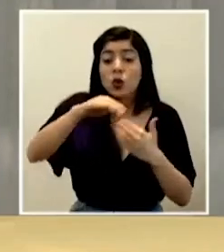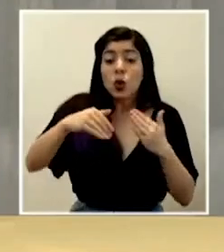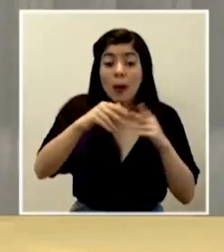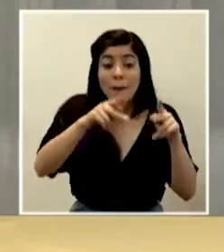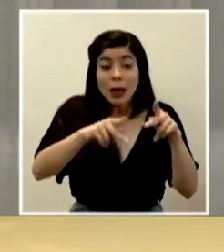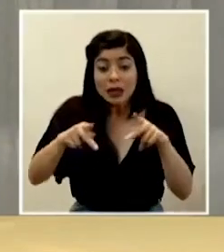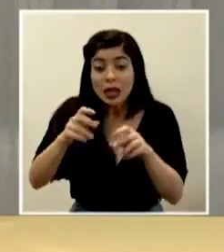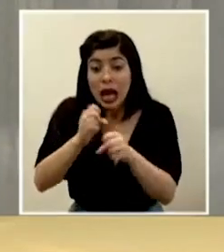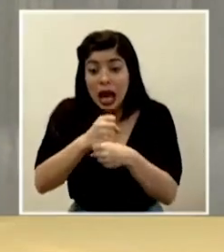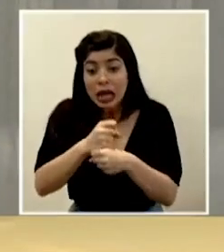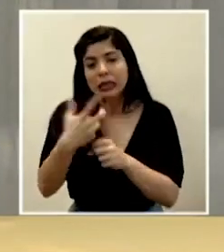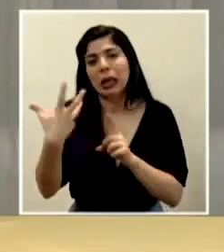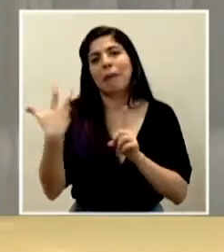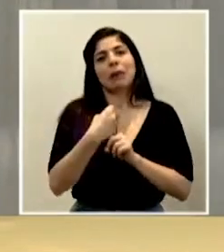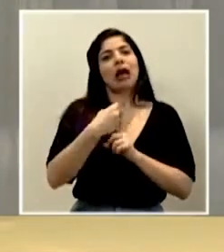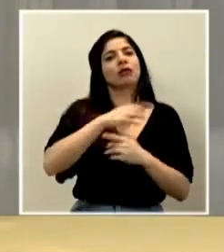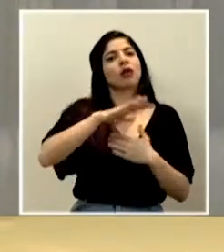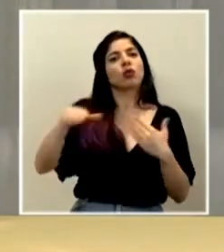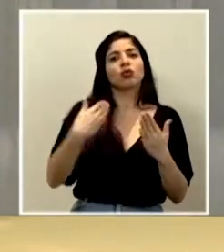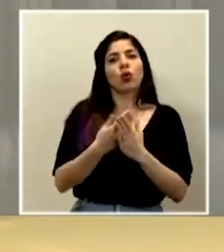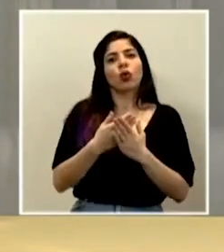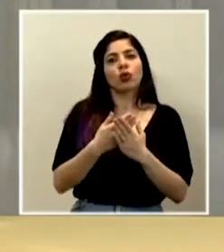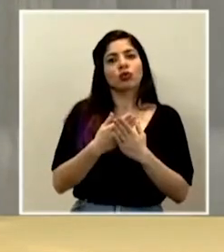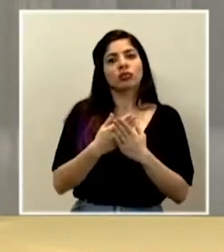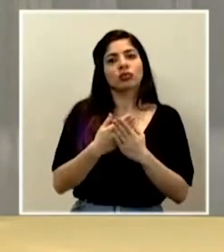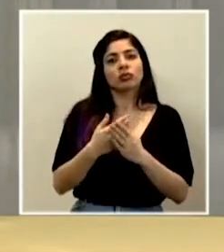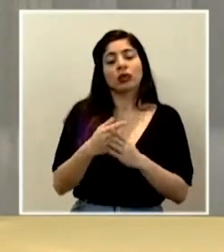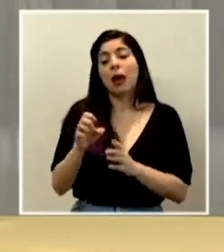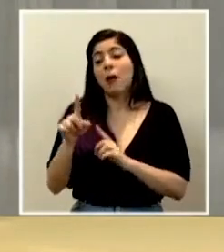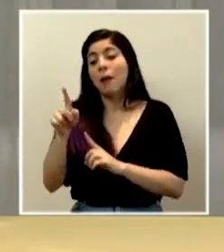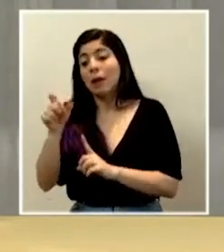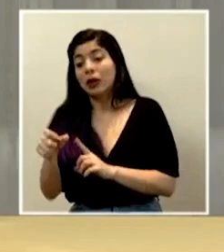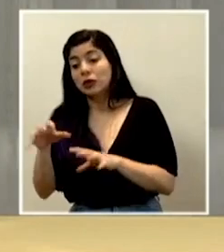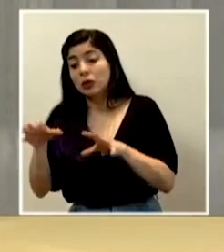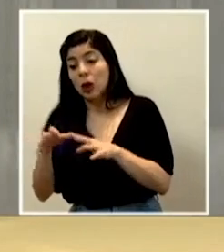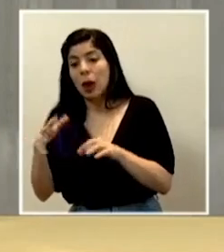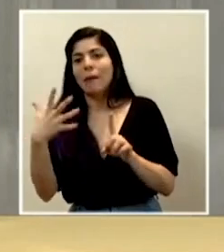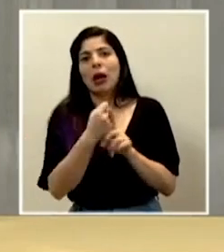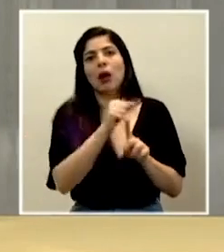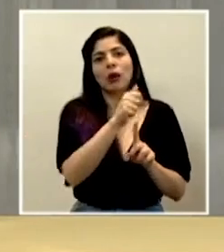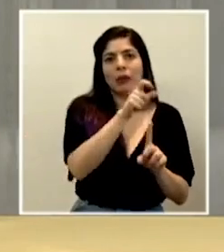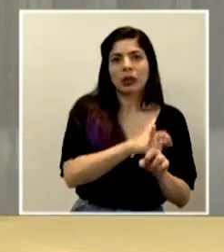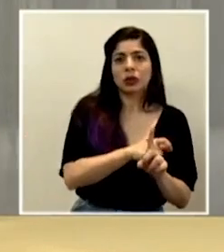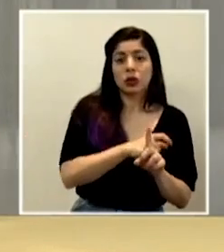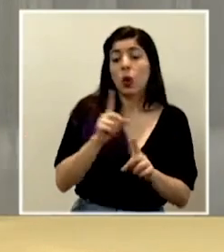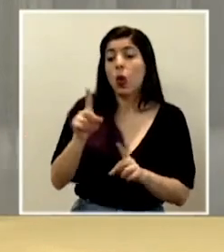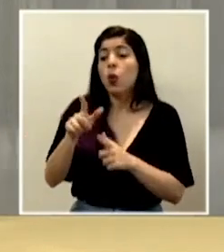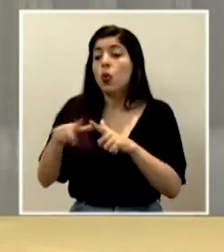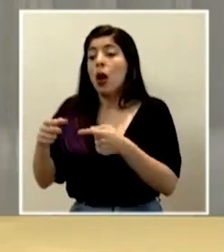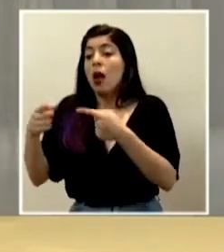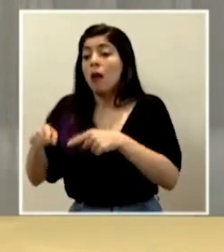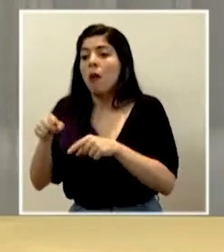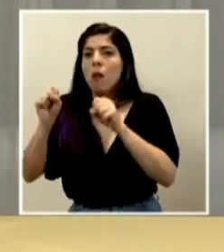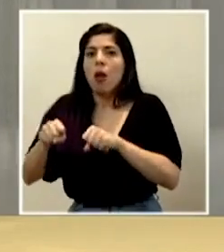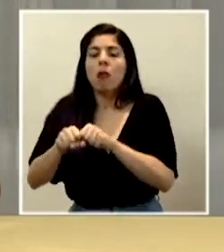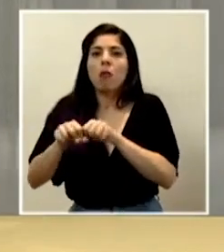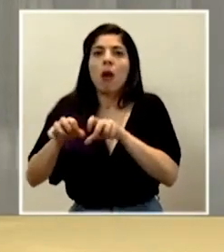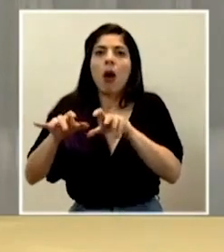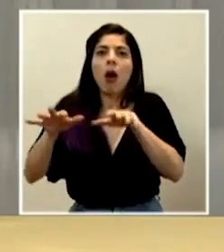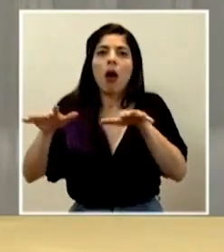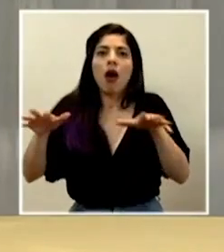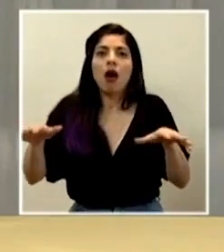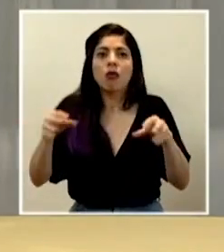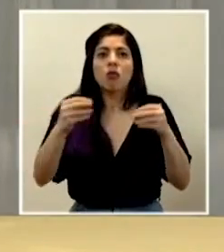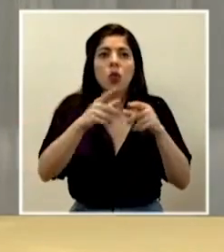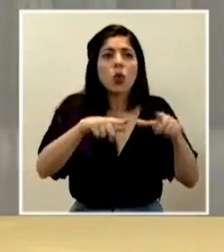impacta a todos y todas. Lo que puede ocurrir en un sitio específico puede originar muchos casos que al final se esparzan por